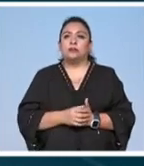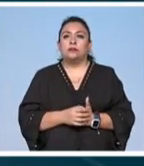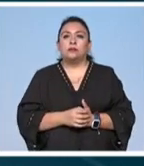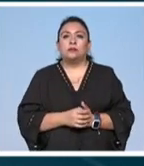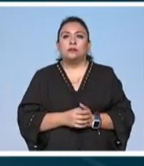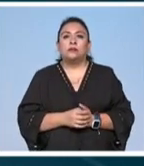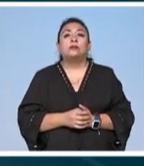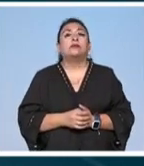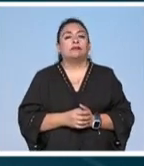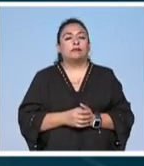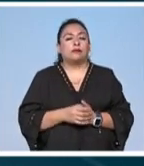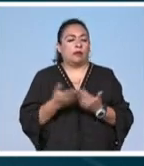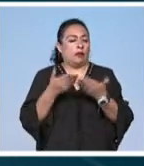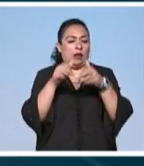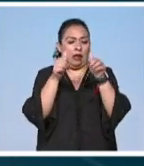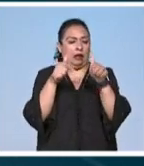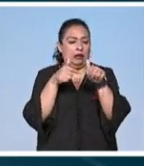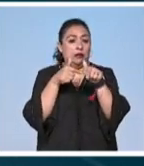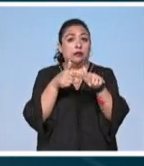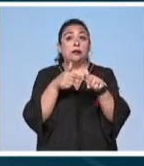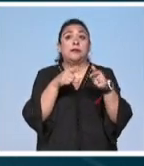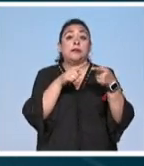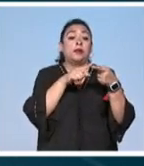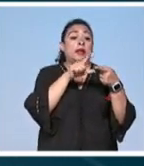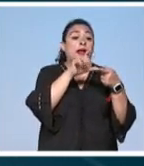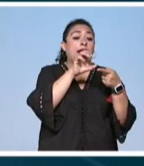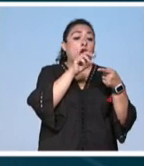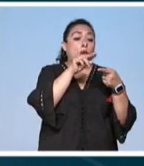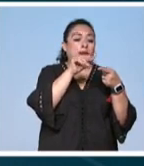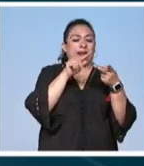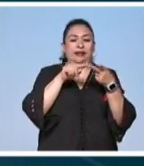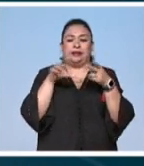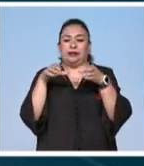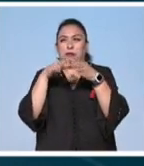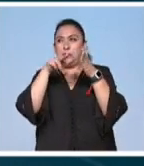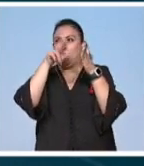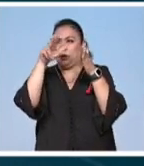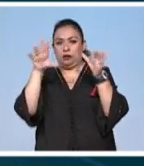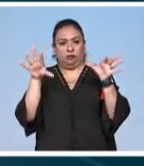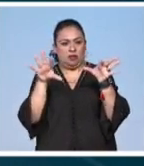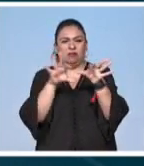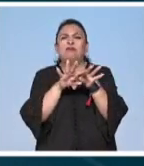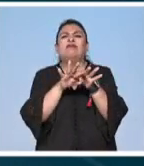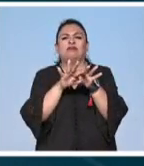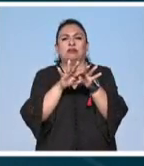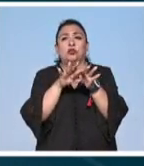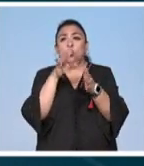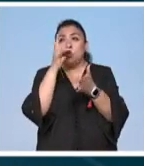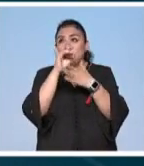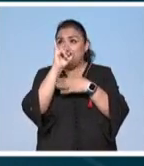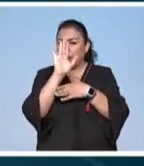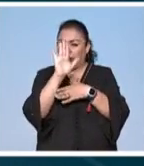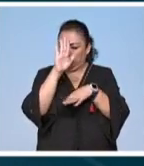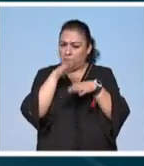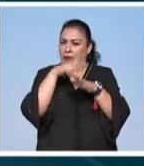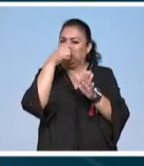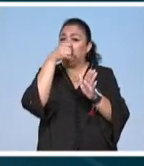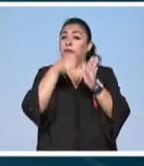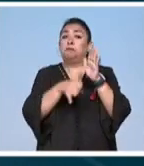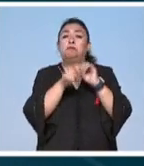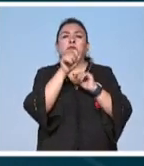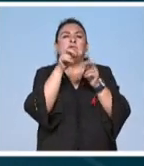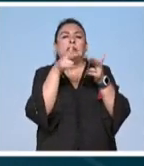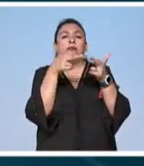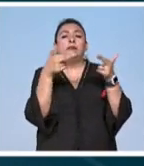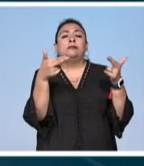lópez seguimos con arte la relación de leo matis y el movimiento muralista va más allá de las imágenes y además esta relación